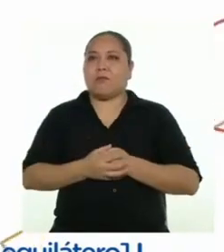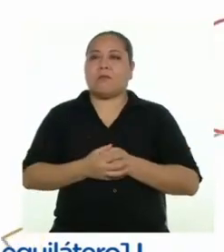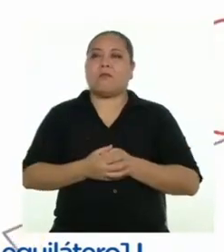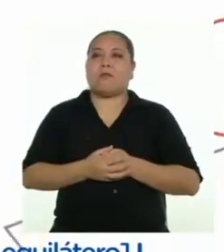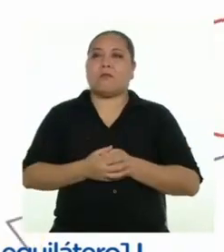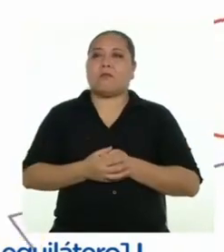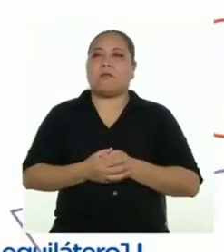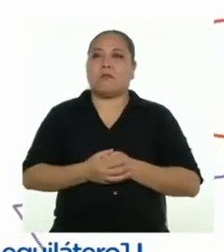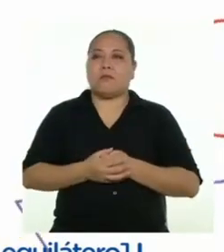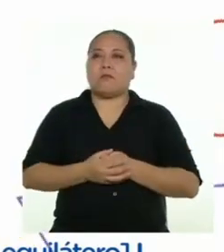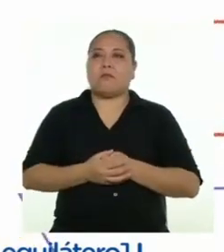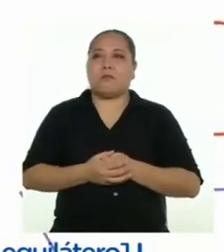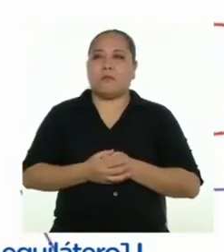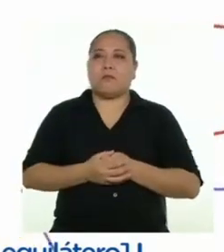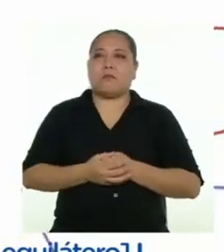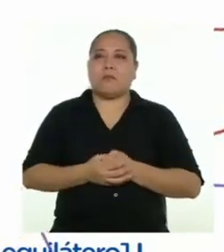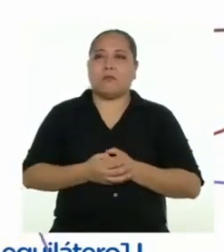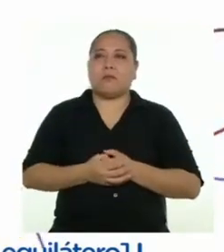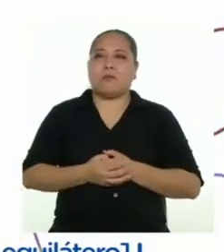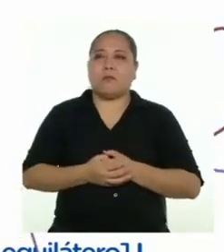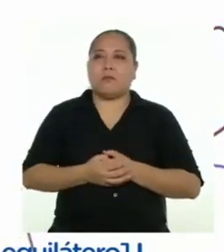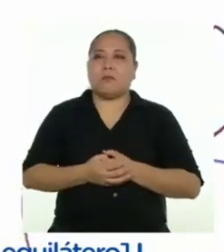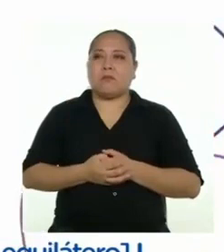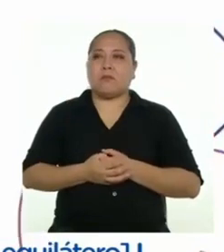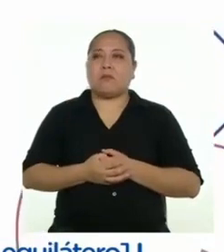tras otra.